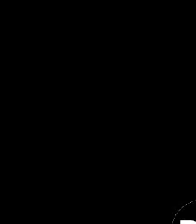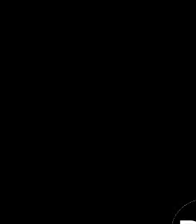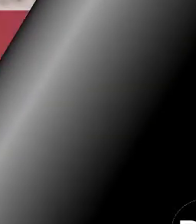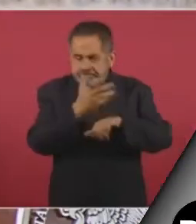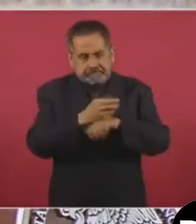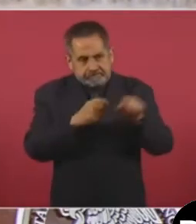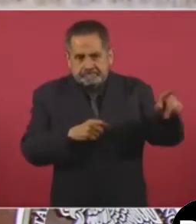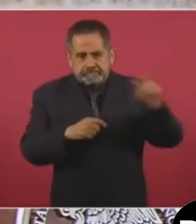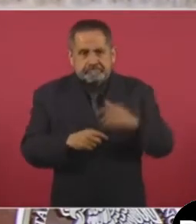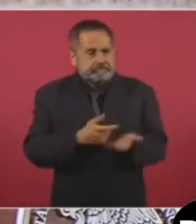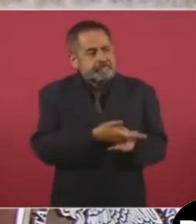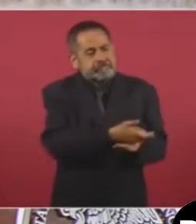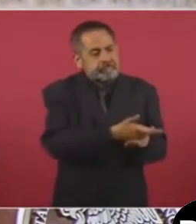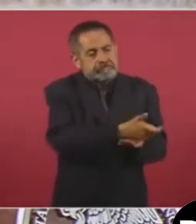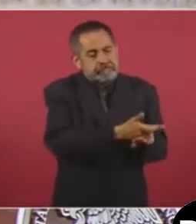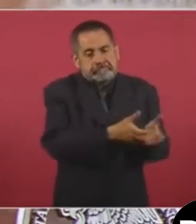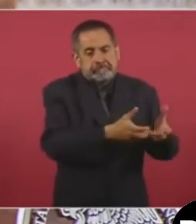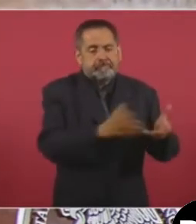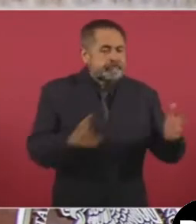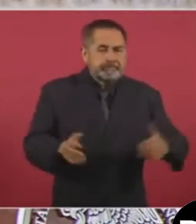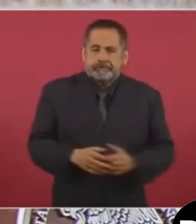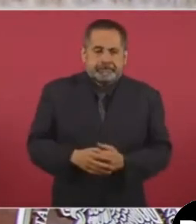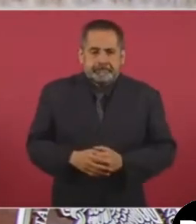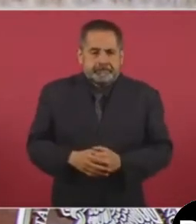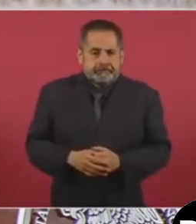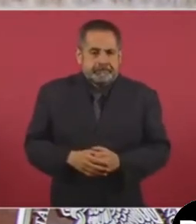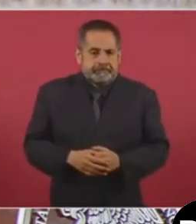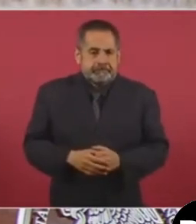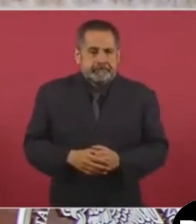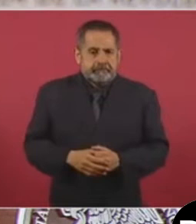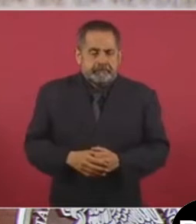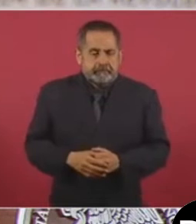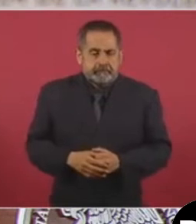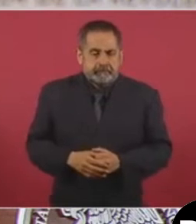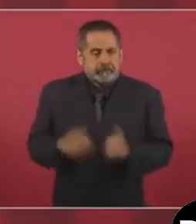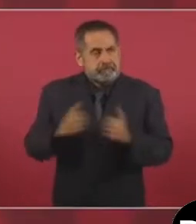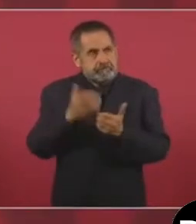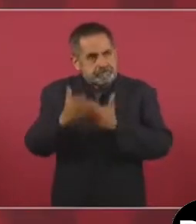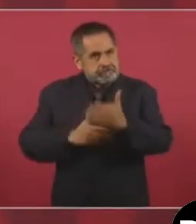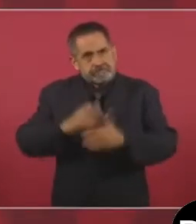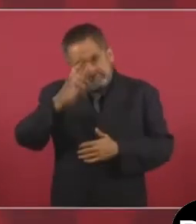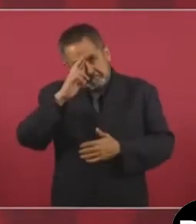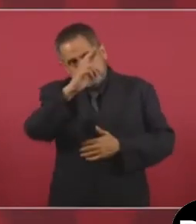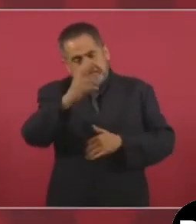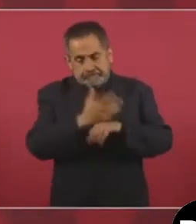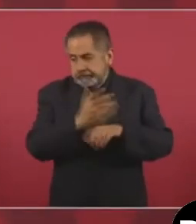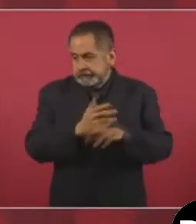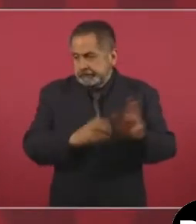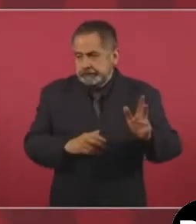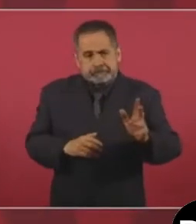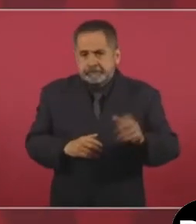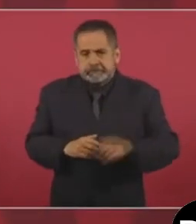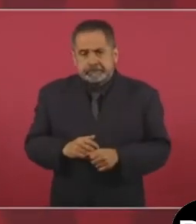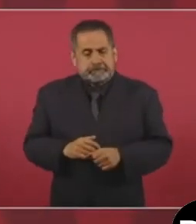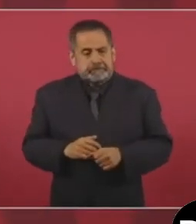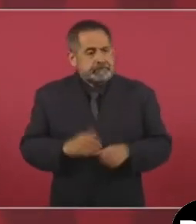Porque con todo respeto en